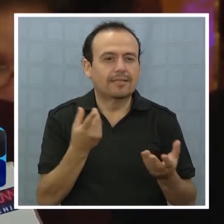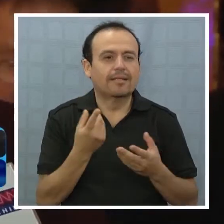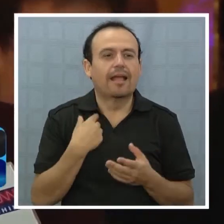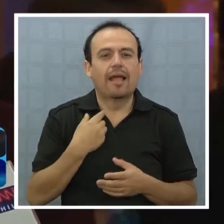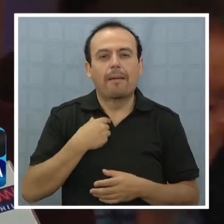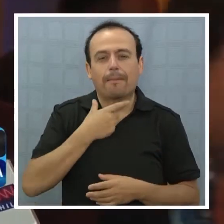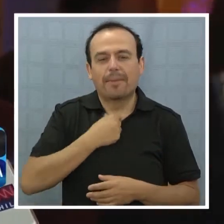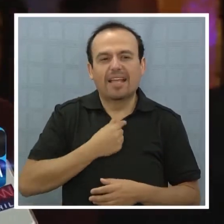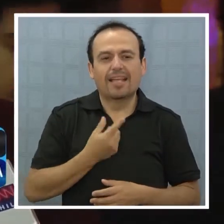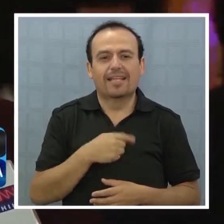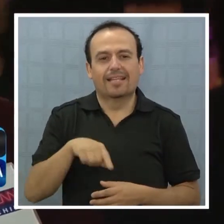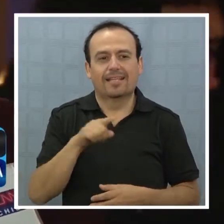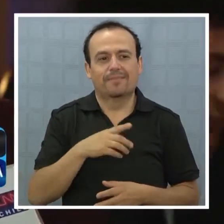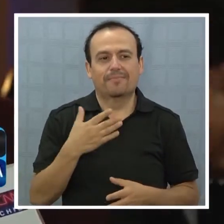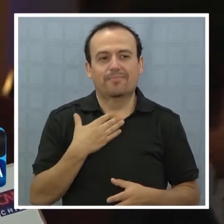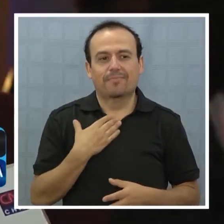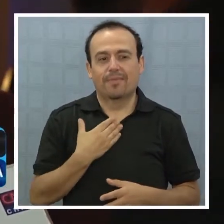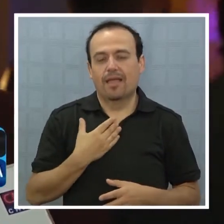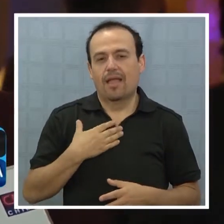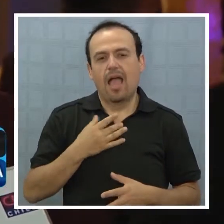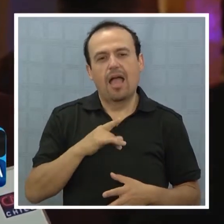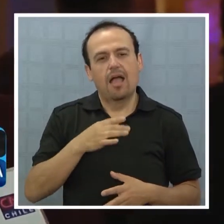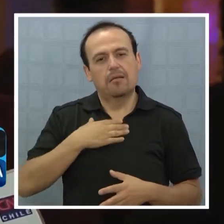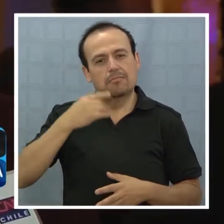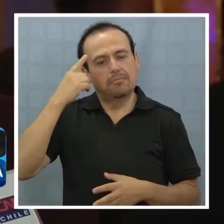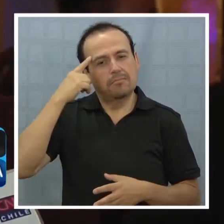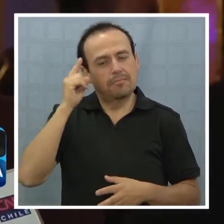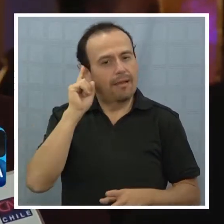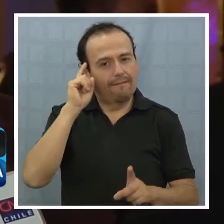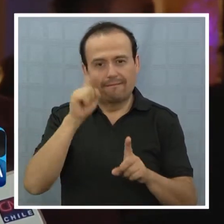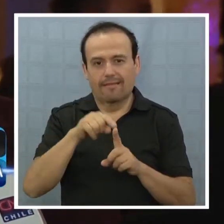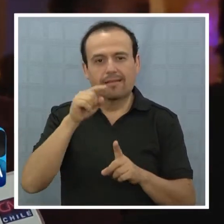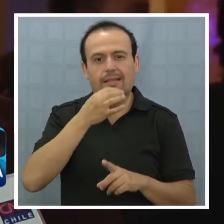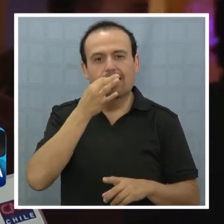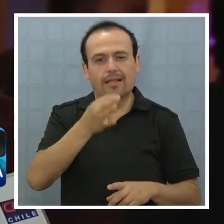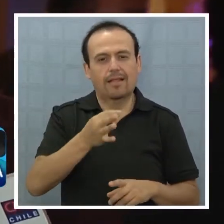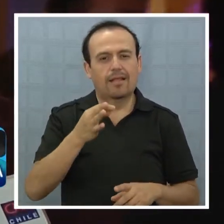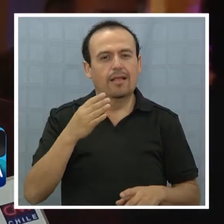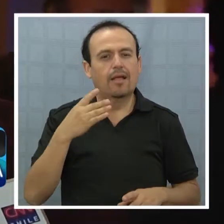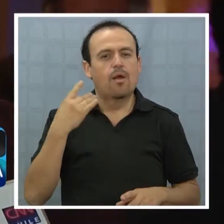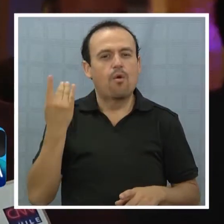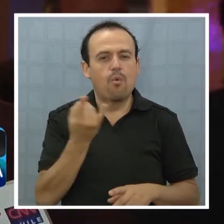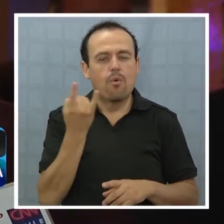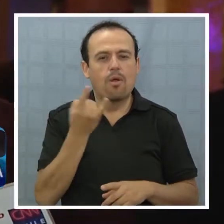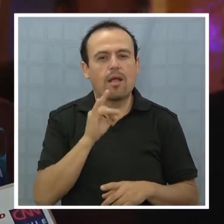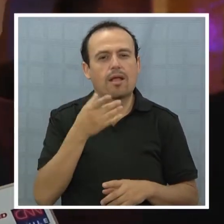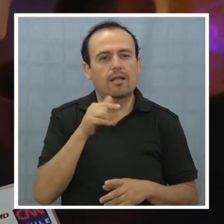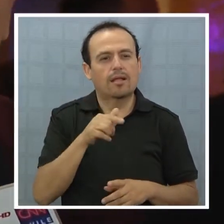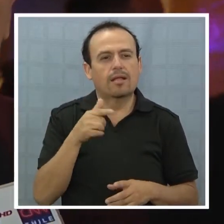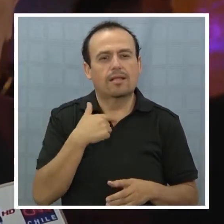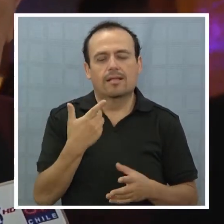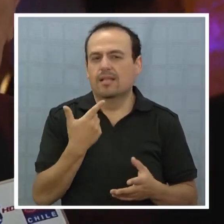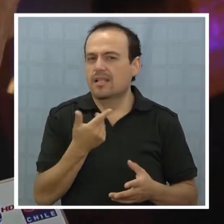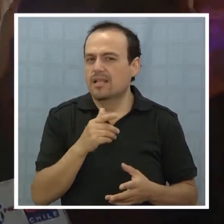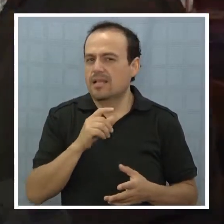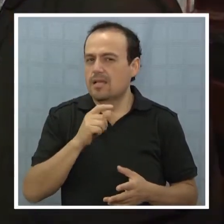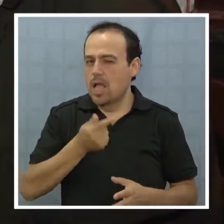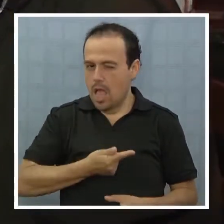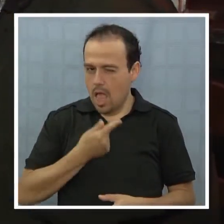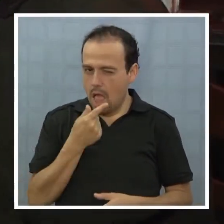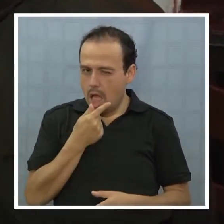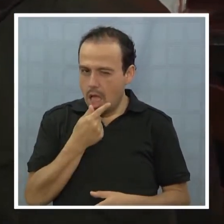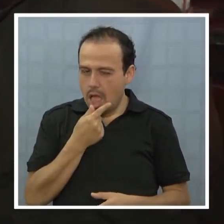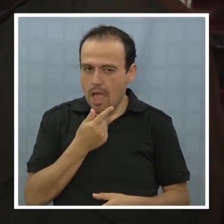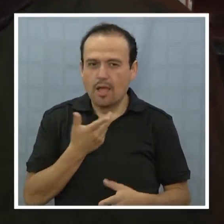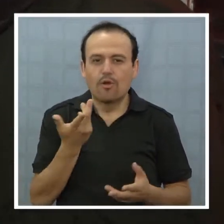queremos, pero nosotros nos autodefinimos en la primera declaración universal de la fermentación huachaca. Nos hemos